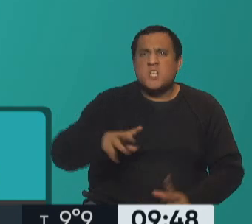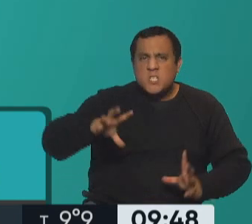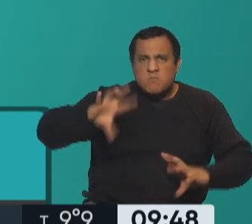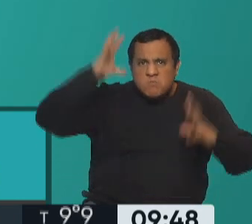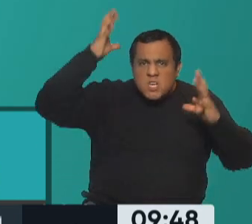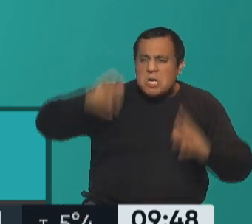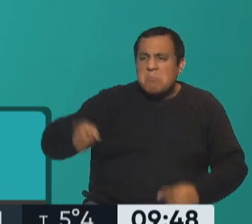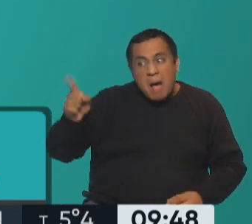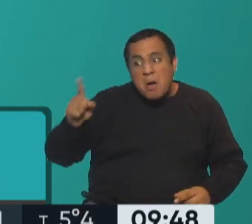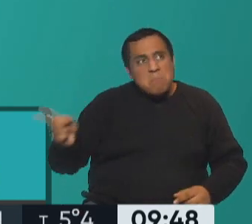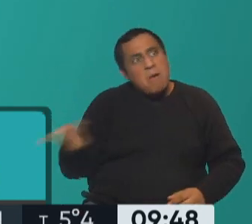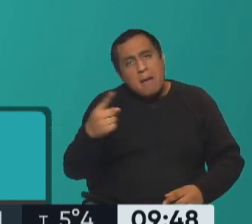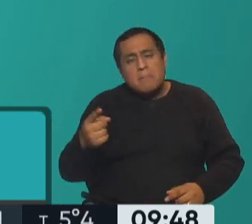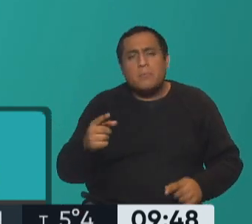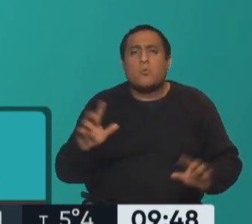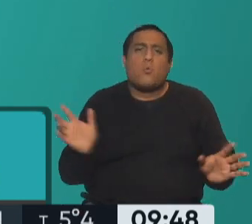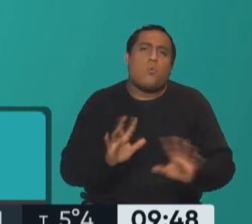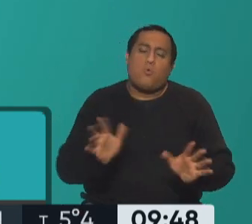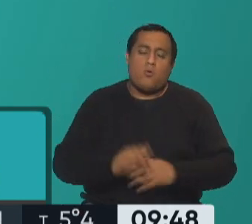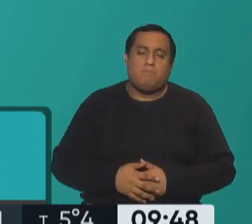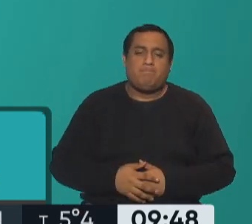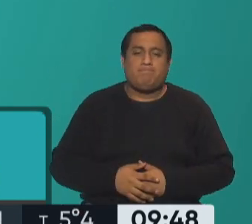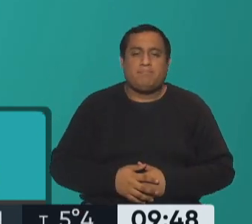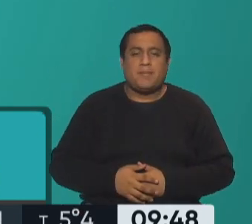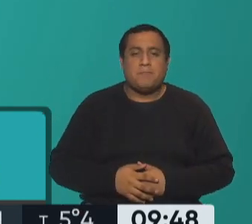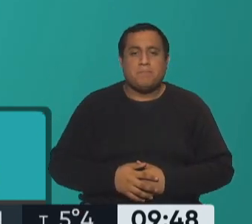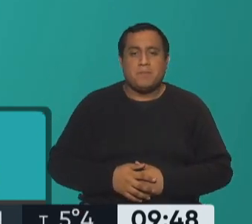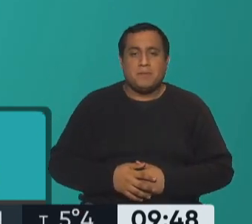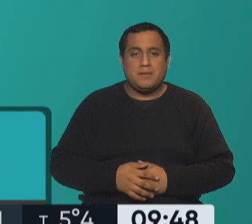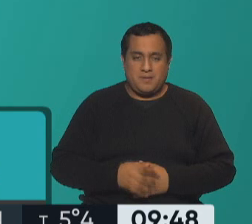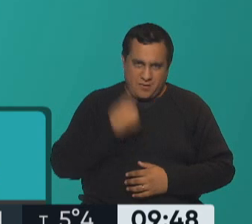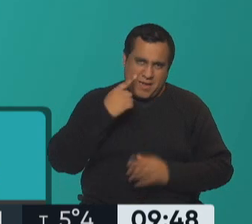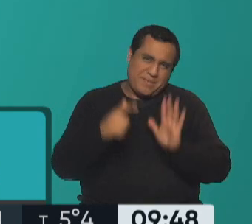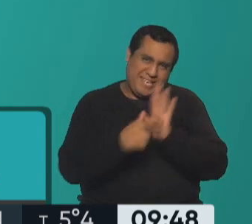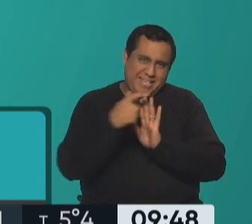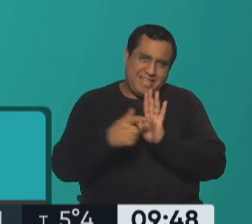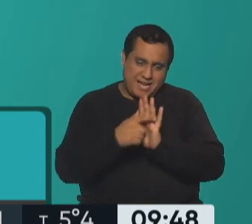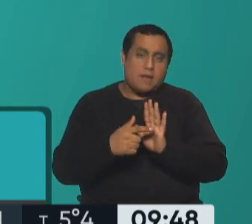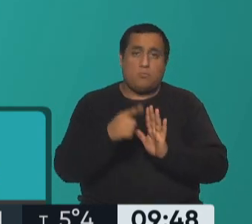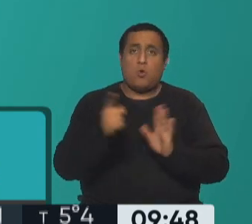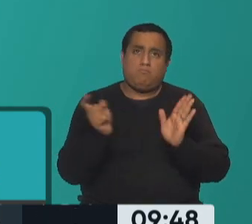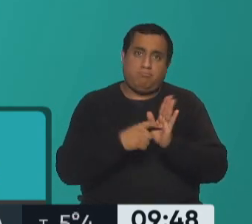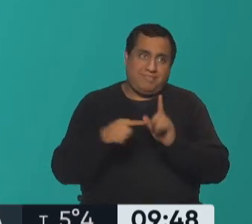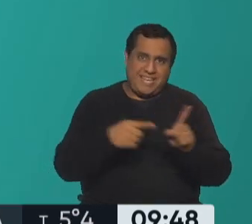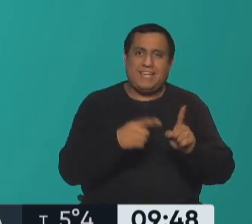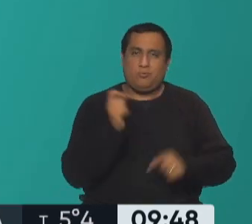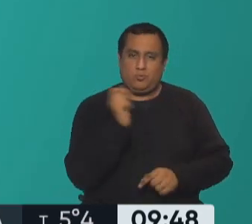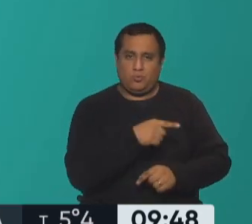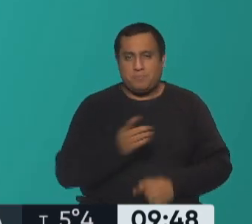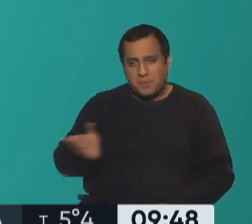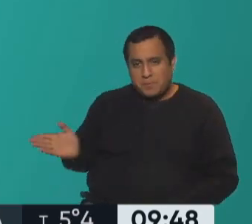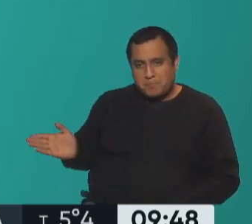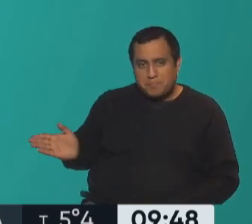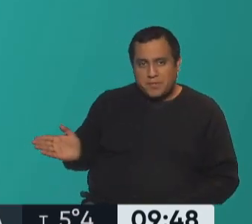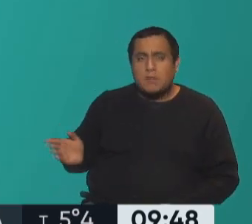grito, el miedo eso no funciona y estamos de acuerdo arroba marichu seitun la pueden seguir les recomiendo esta red social marichu